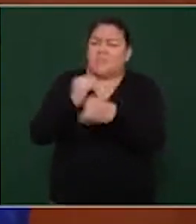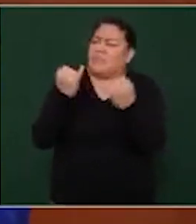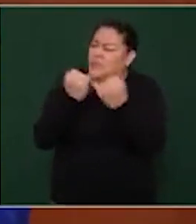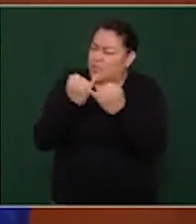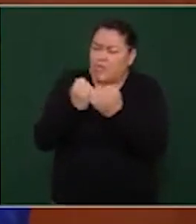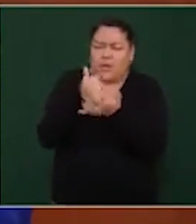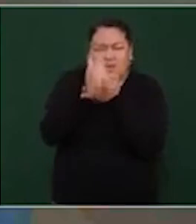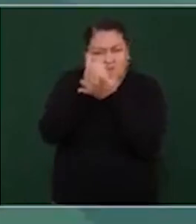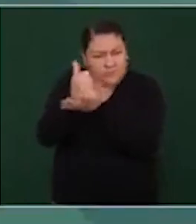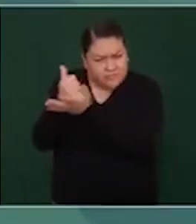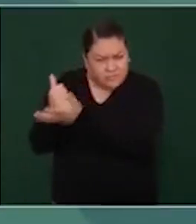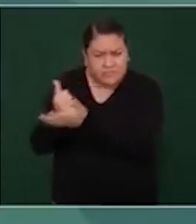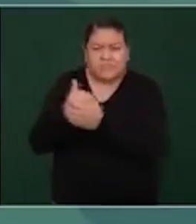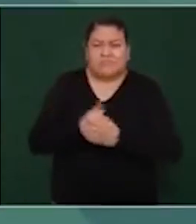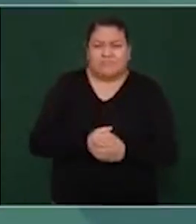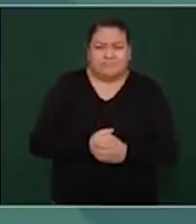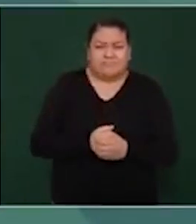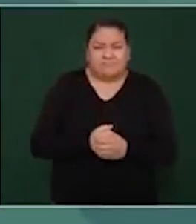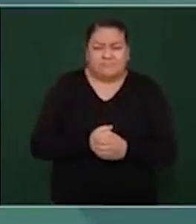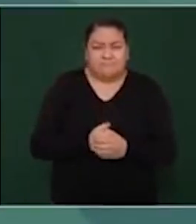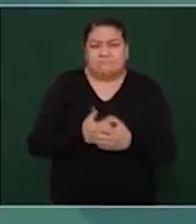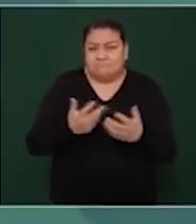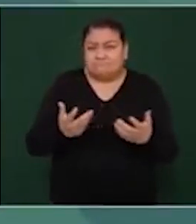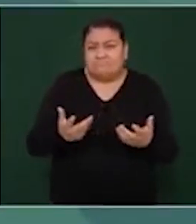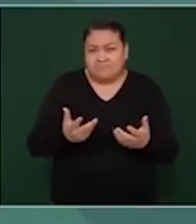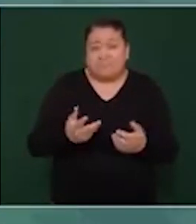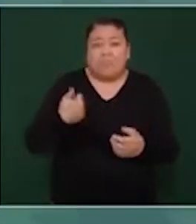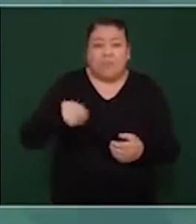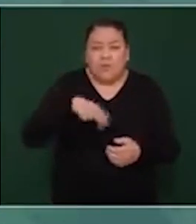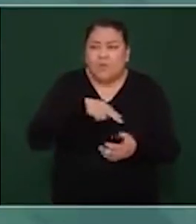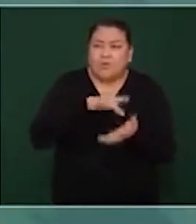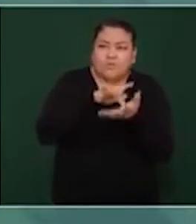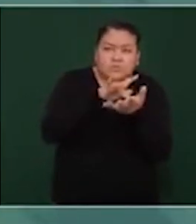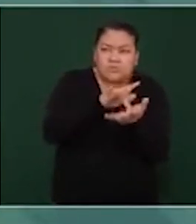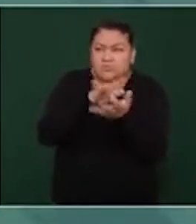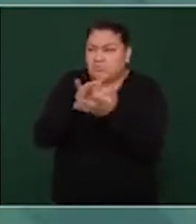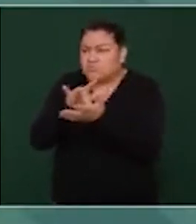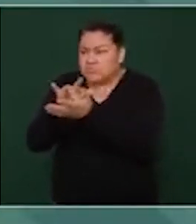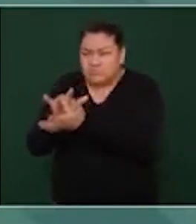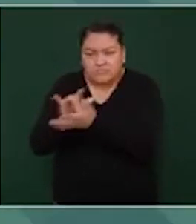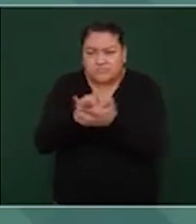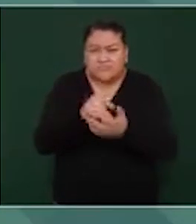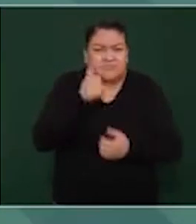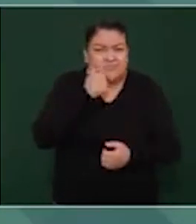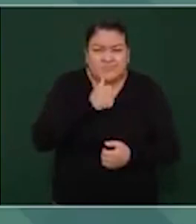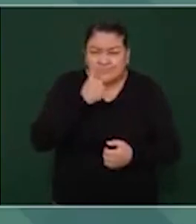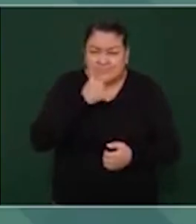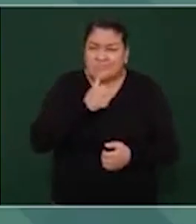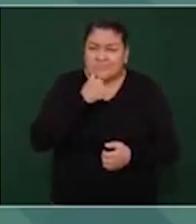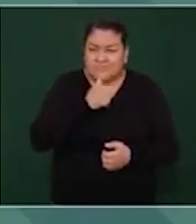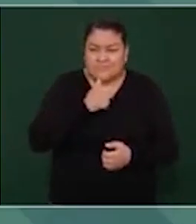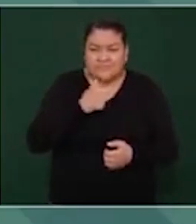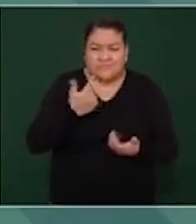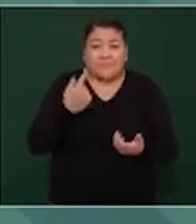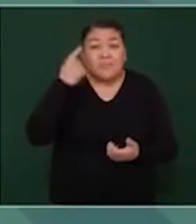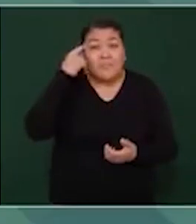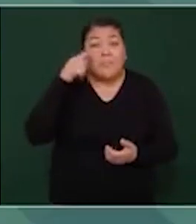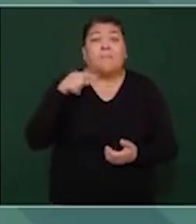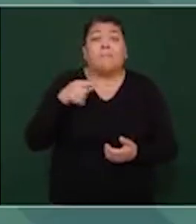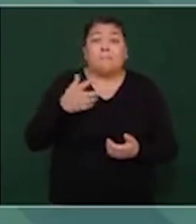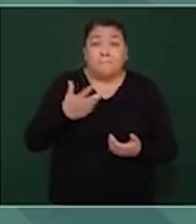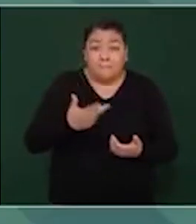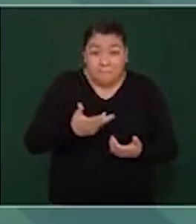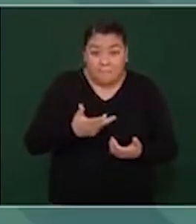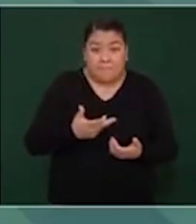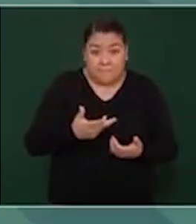estamos cooperando para que se apliquen